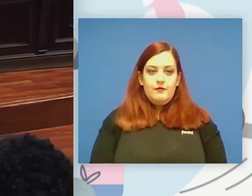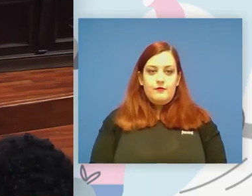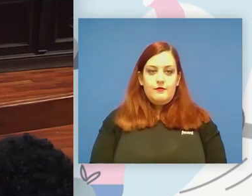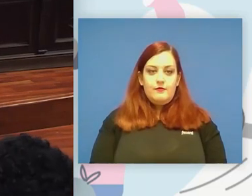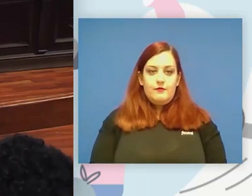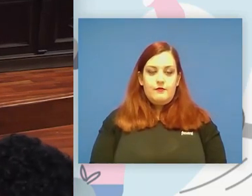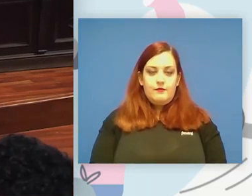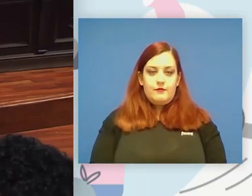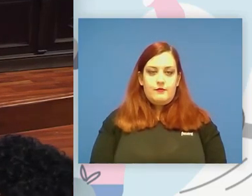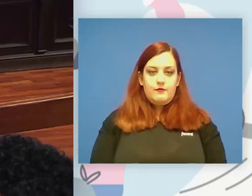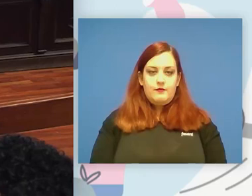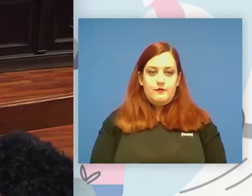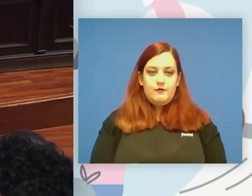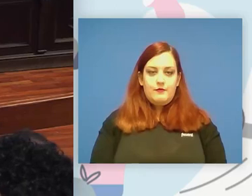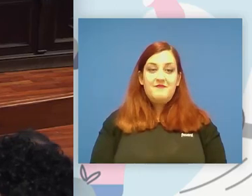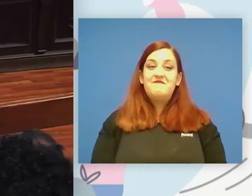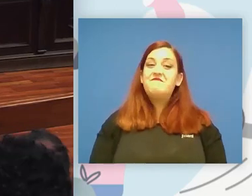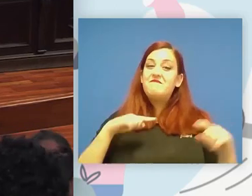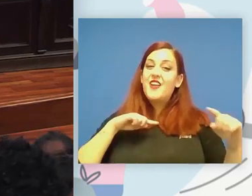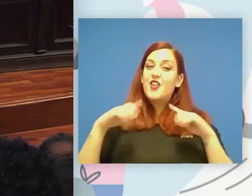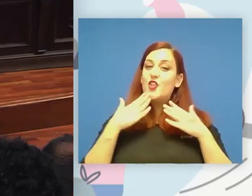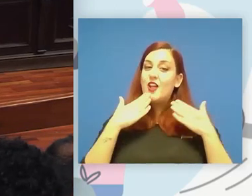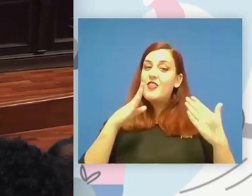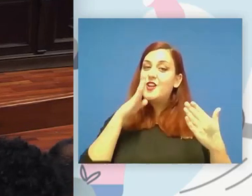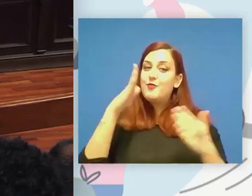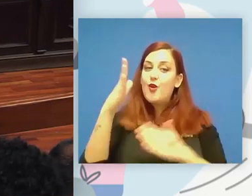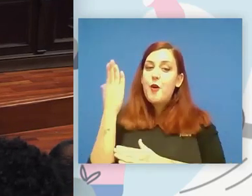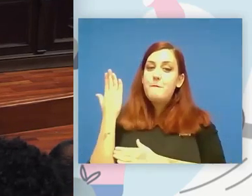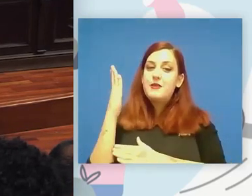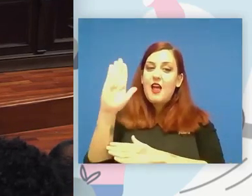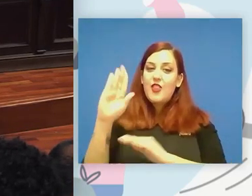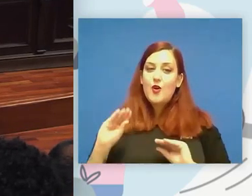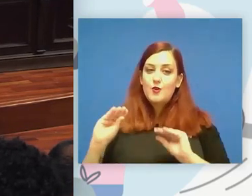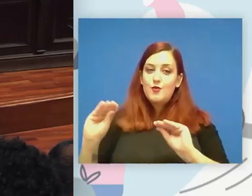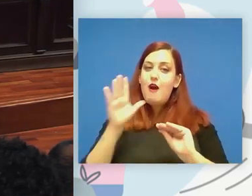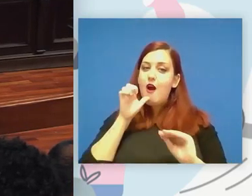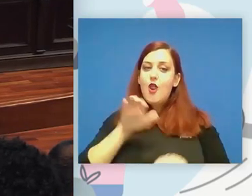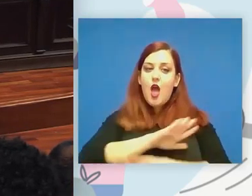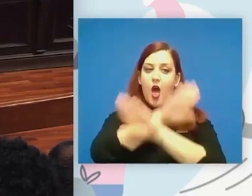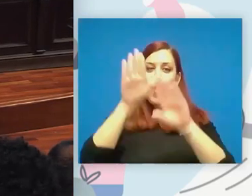muy bien Héctor gracias por tu presentación y pasamos ya a la última